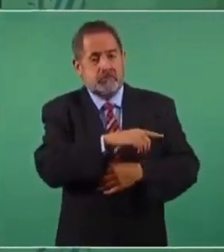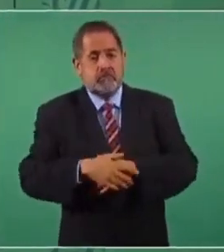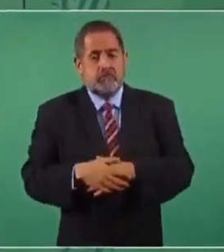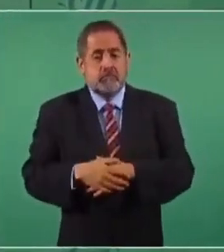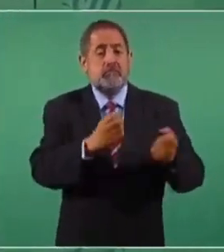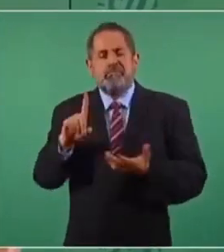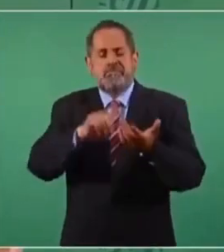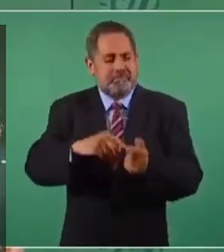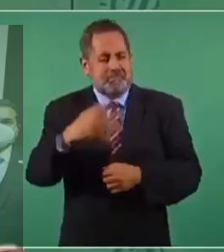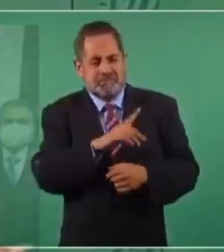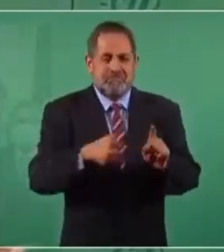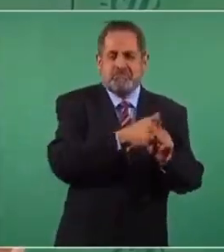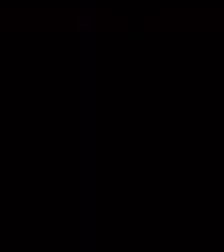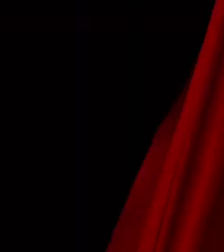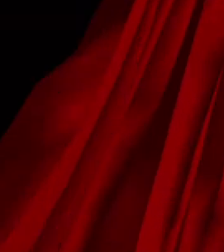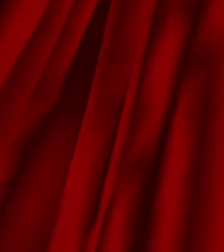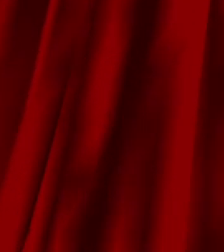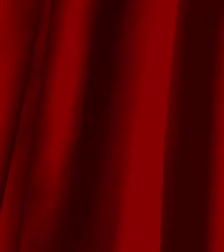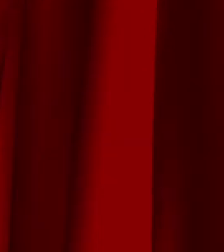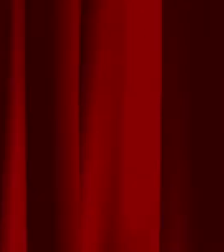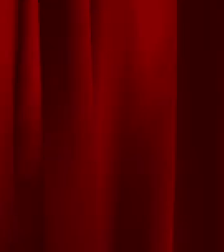dijeron, yo no estoy de acuerdo. Falsearon. Falsearon.